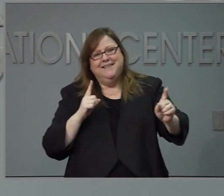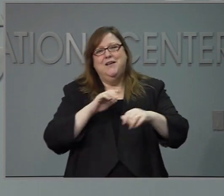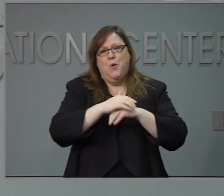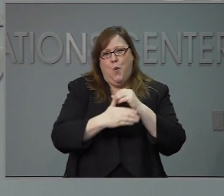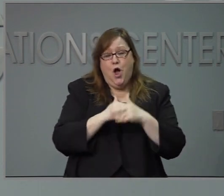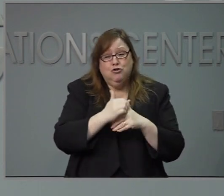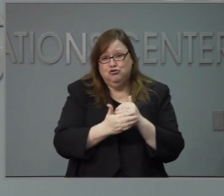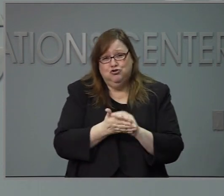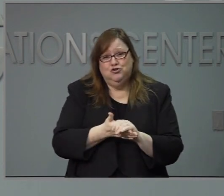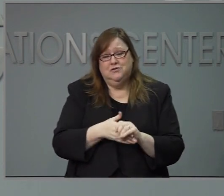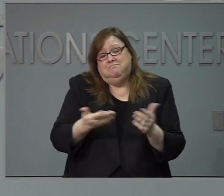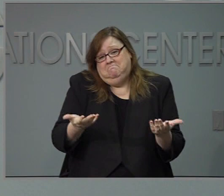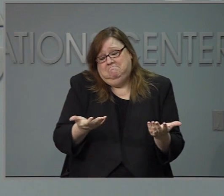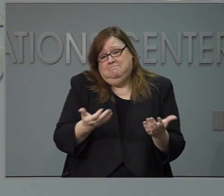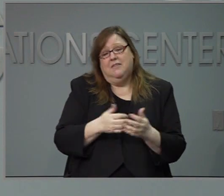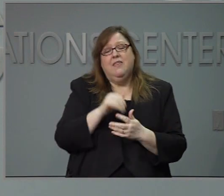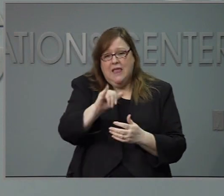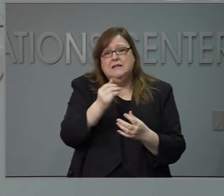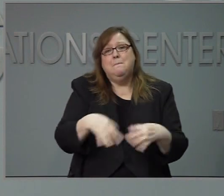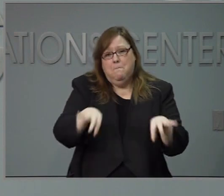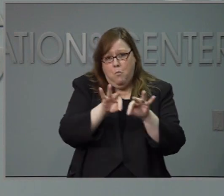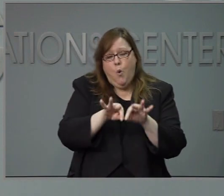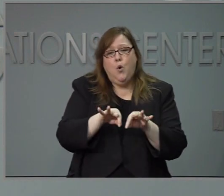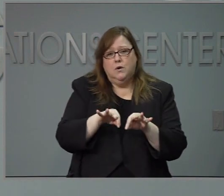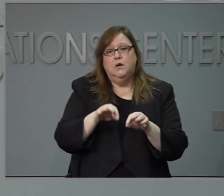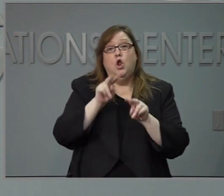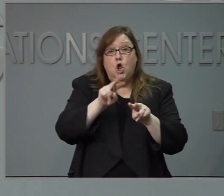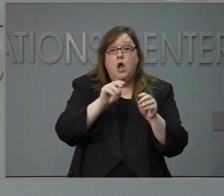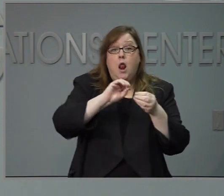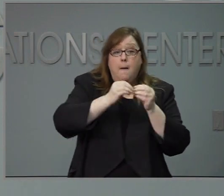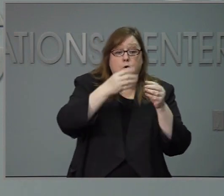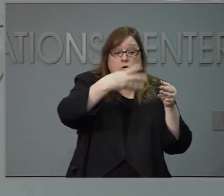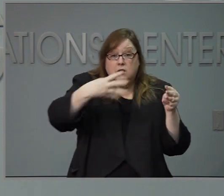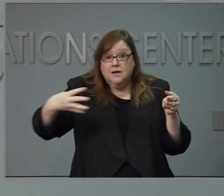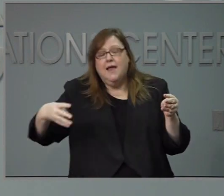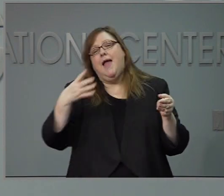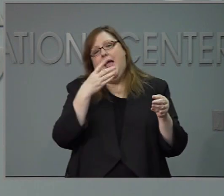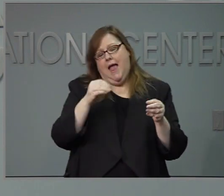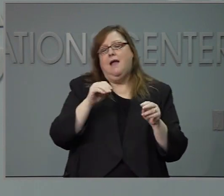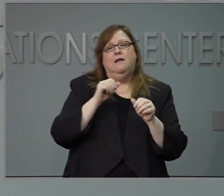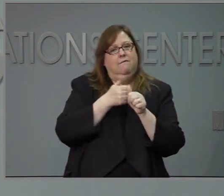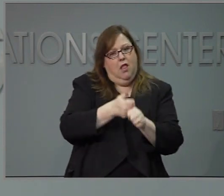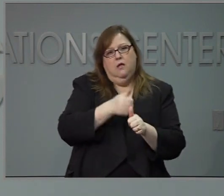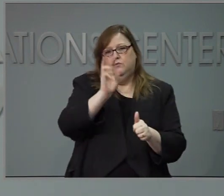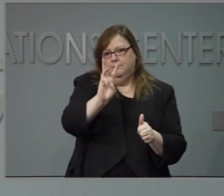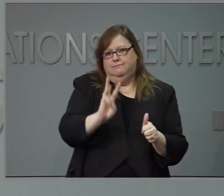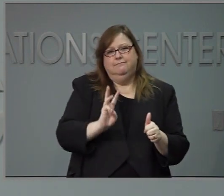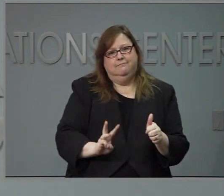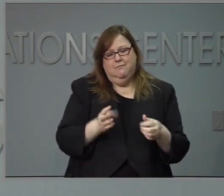protocolos de seguridad son importantes así como la observación de las tendencias y métricas gracias.